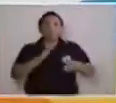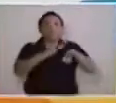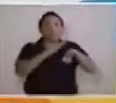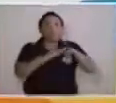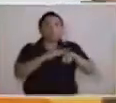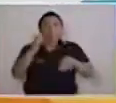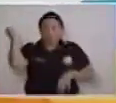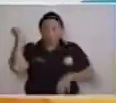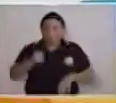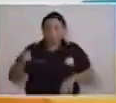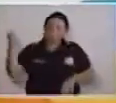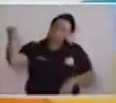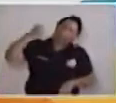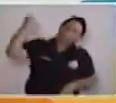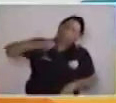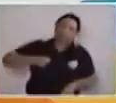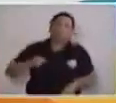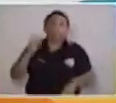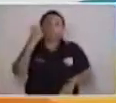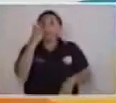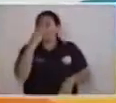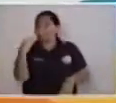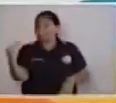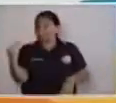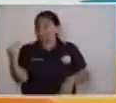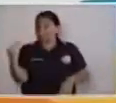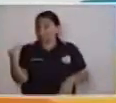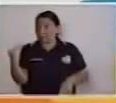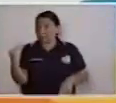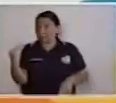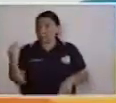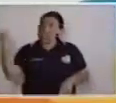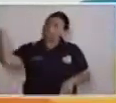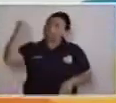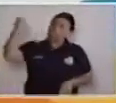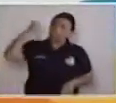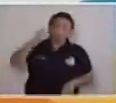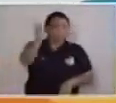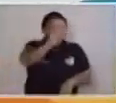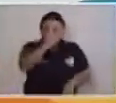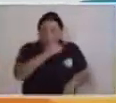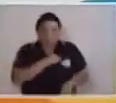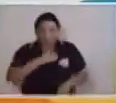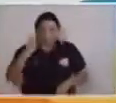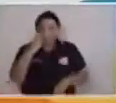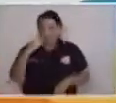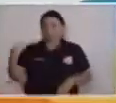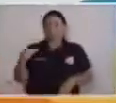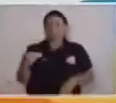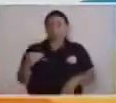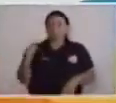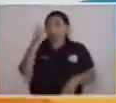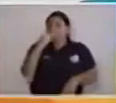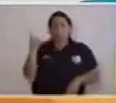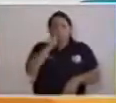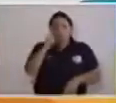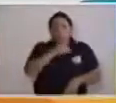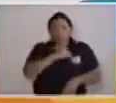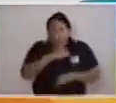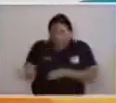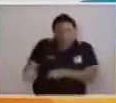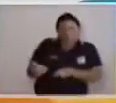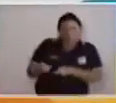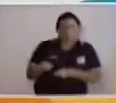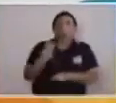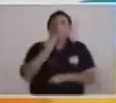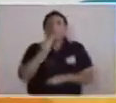Vamos a llamar al palo para que le pegue al lobo. El palo no quiere pegarle al lobo. El lobo no